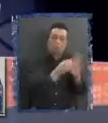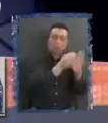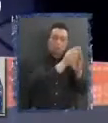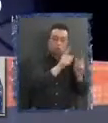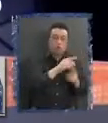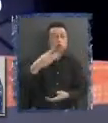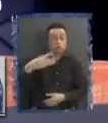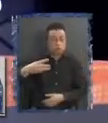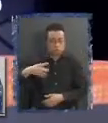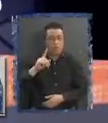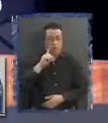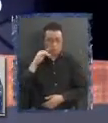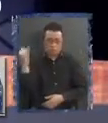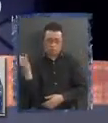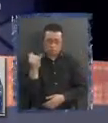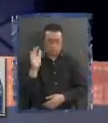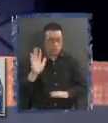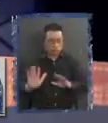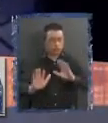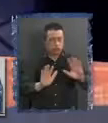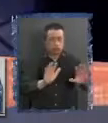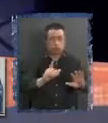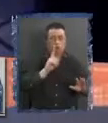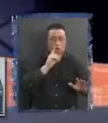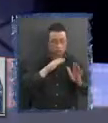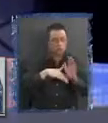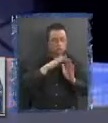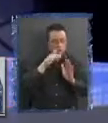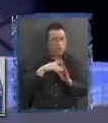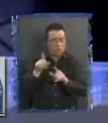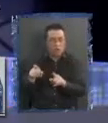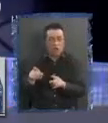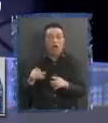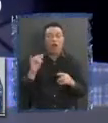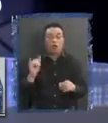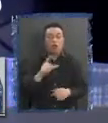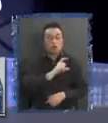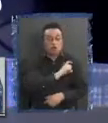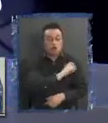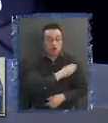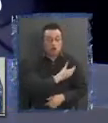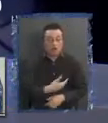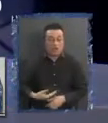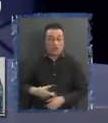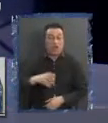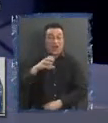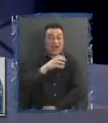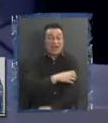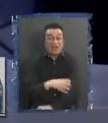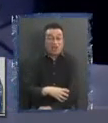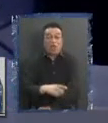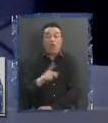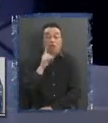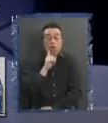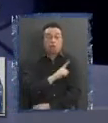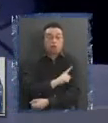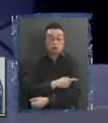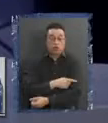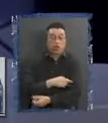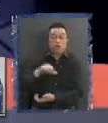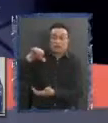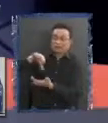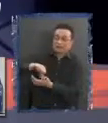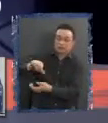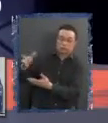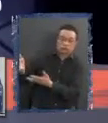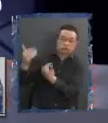teniendo su autonomía en sus temas, de hecho algunos temas mayores, y hoy día lo que sí los gobiernos regionales le van a quitar el poder, quién? Al gobierno central, que creo